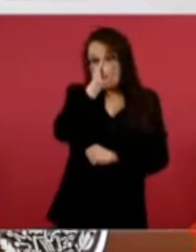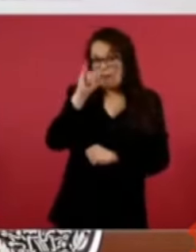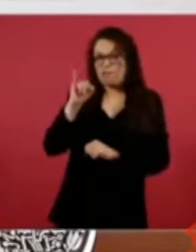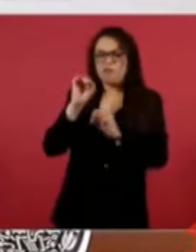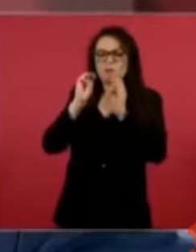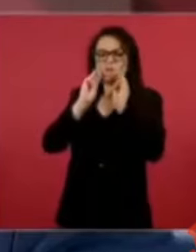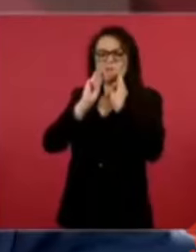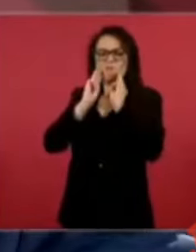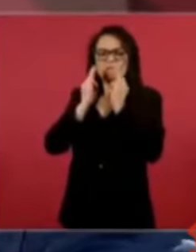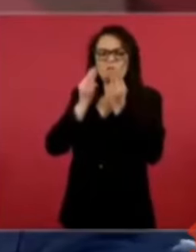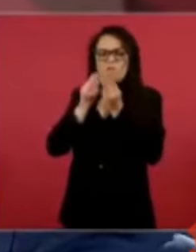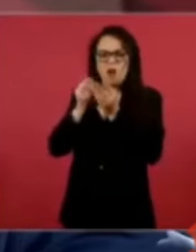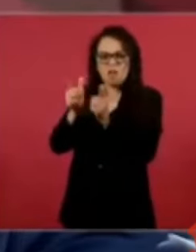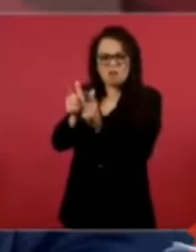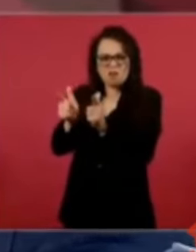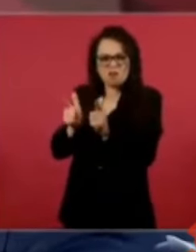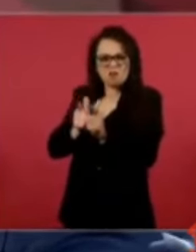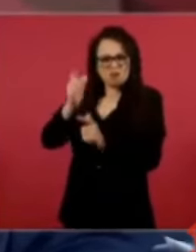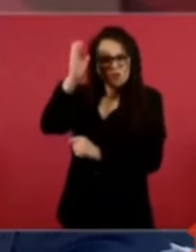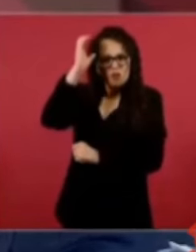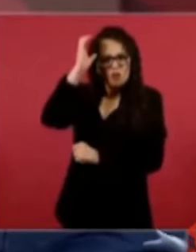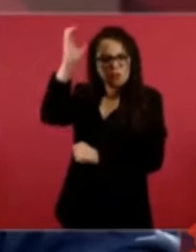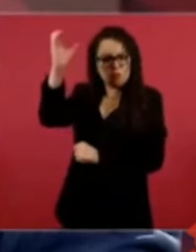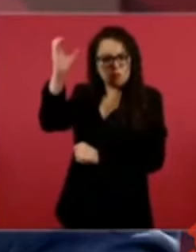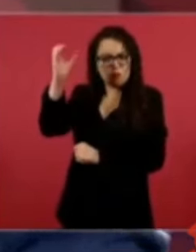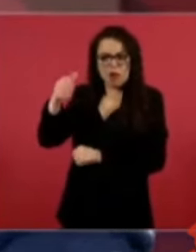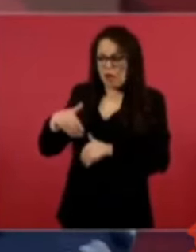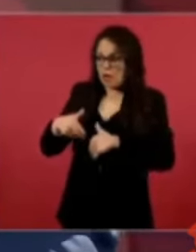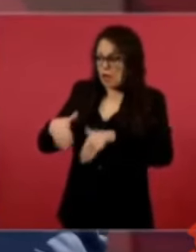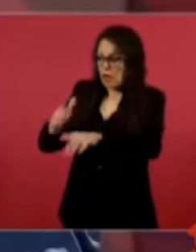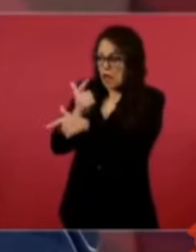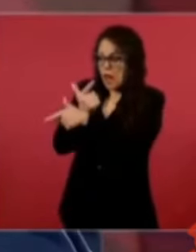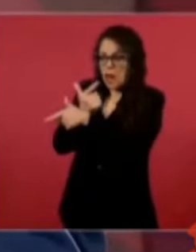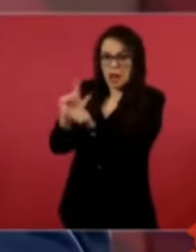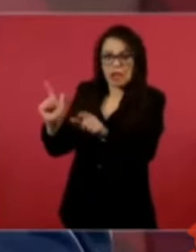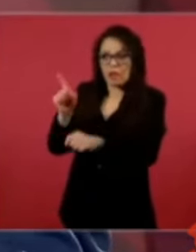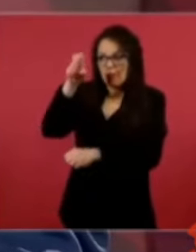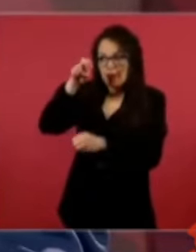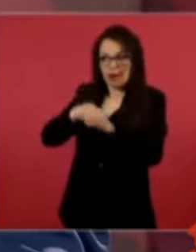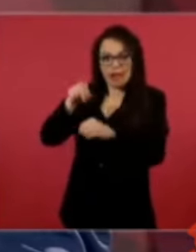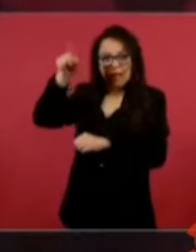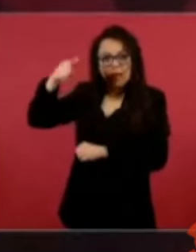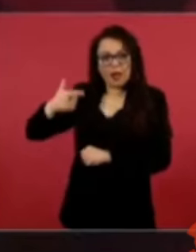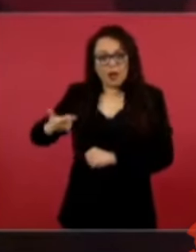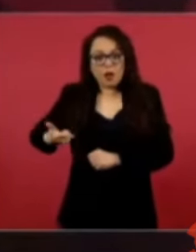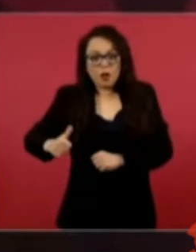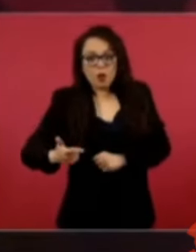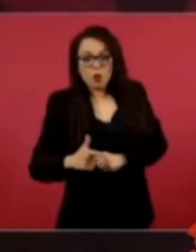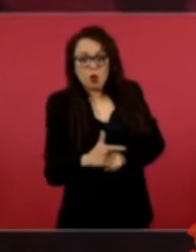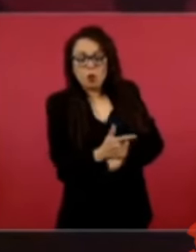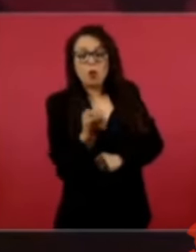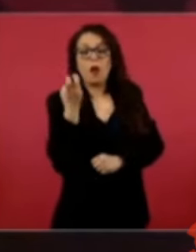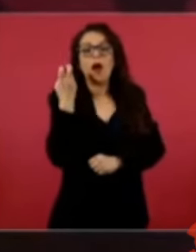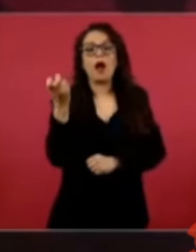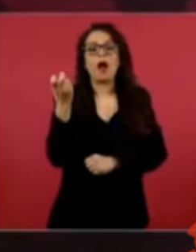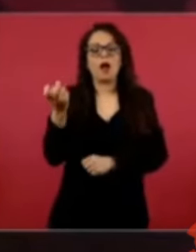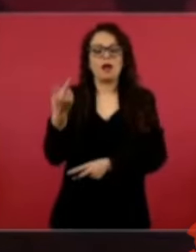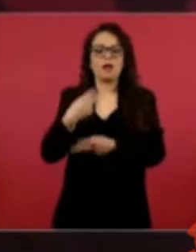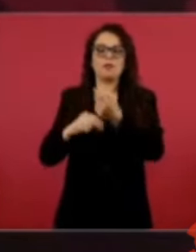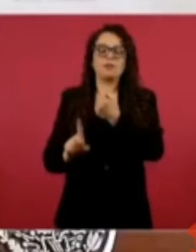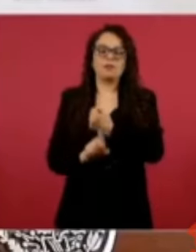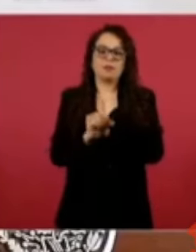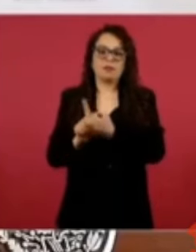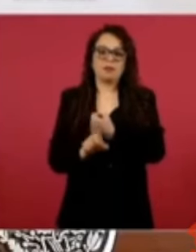en Guanajuato, esto